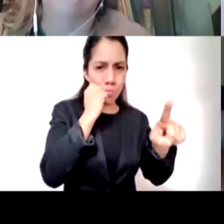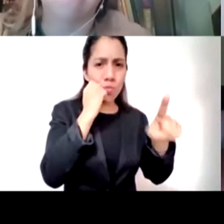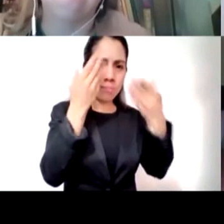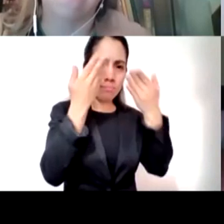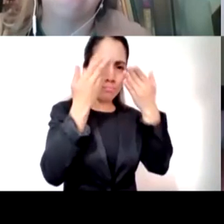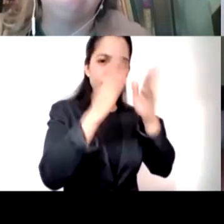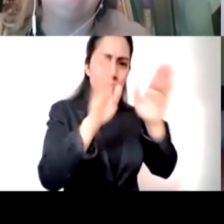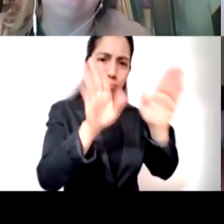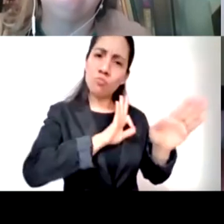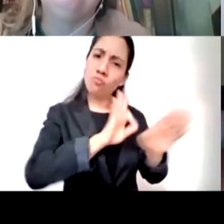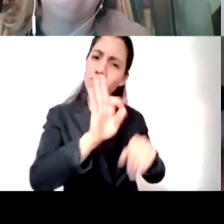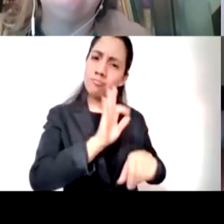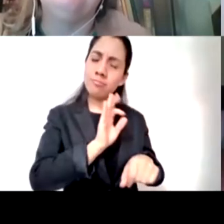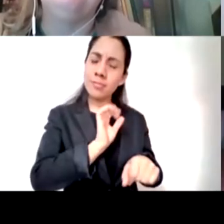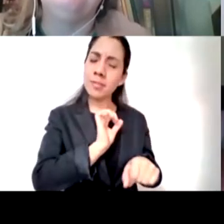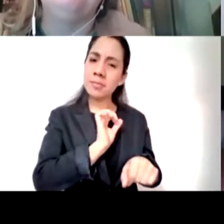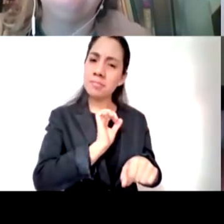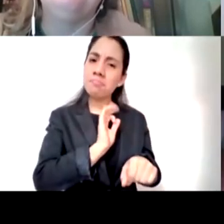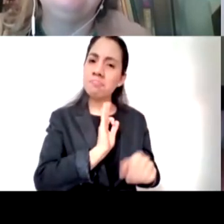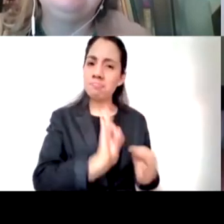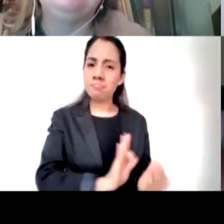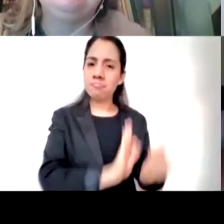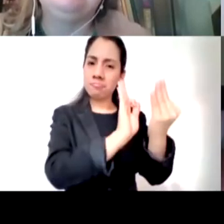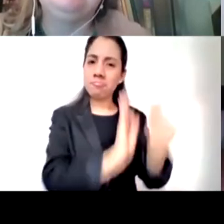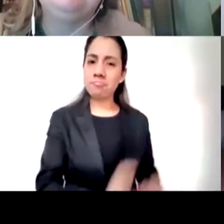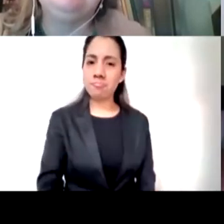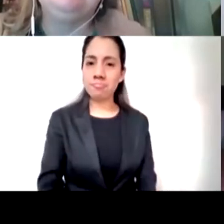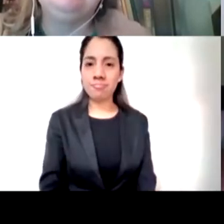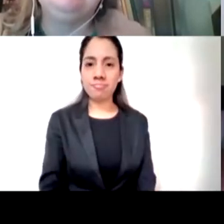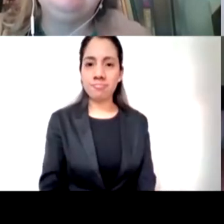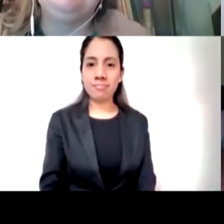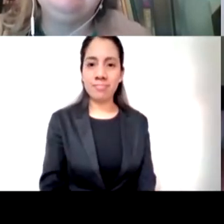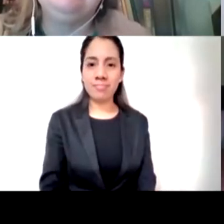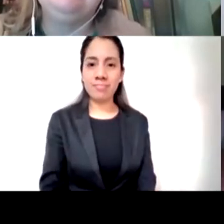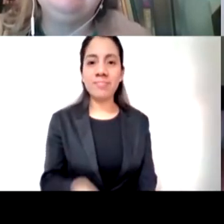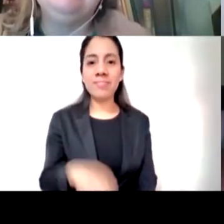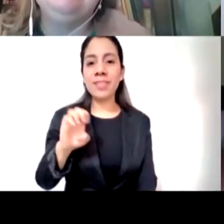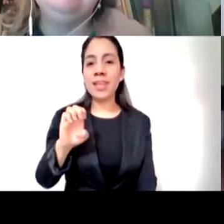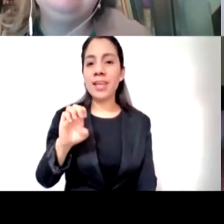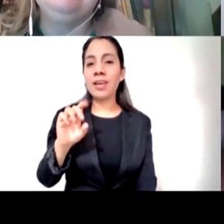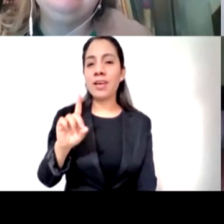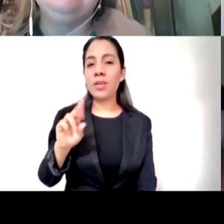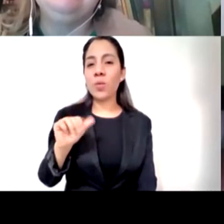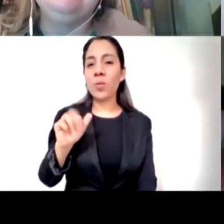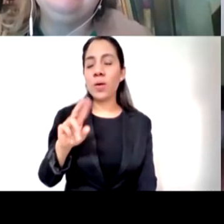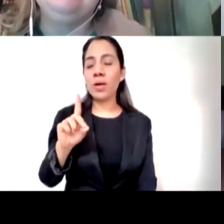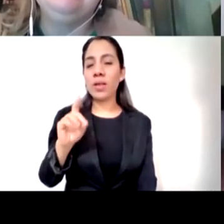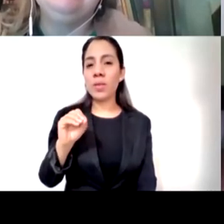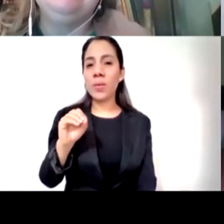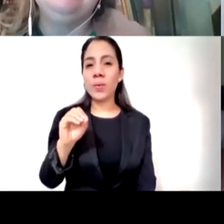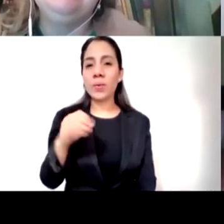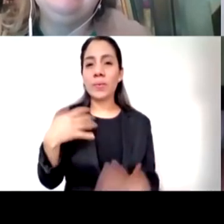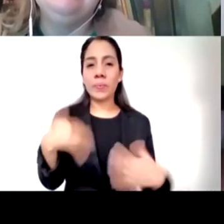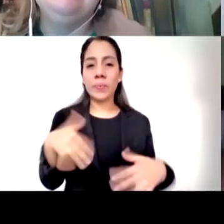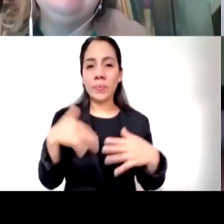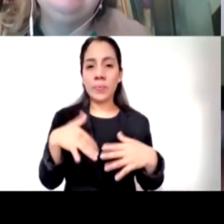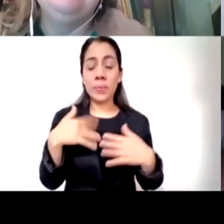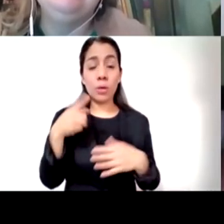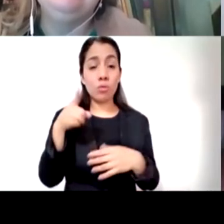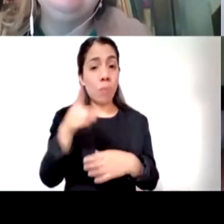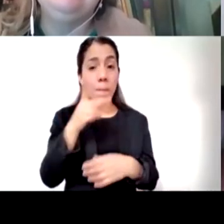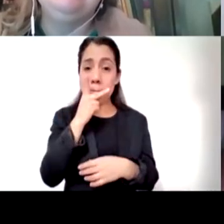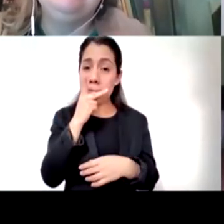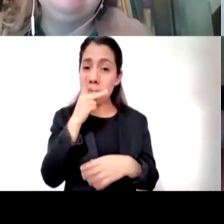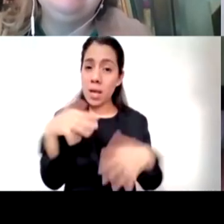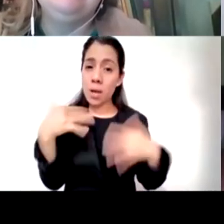muchísimas gracias vean que me conmueve la sencillez y la bondura es decir la